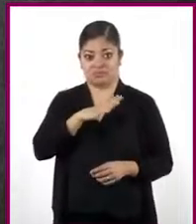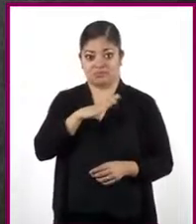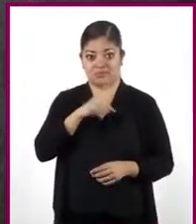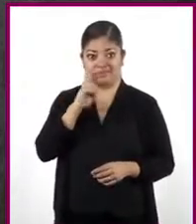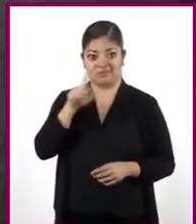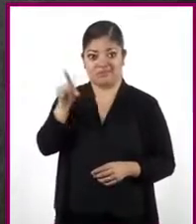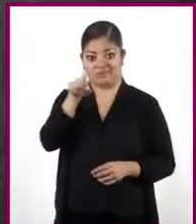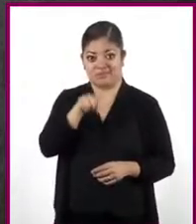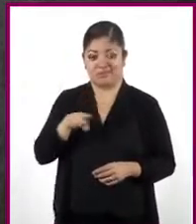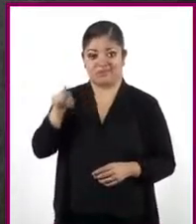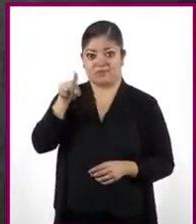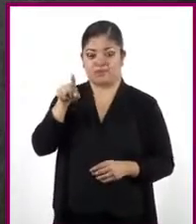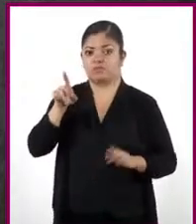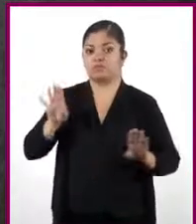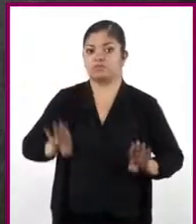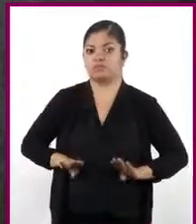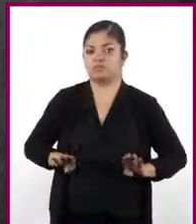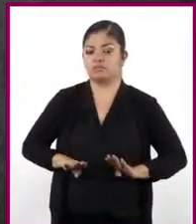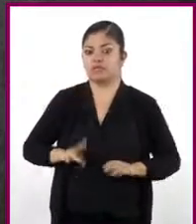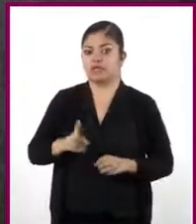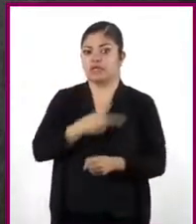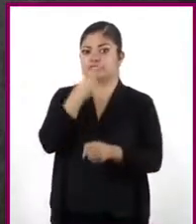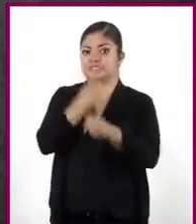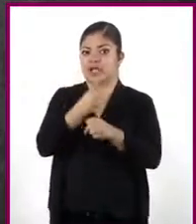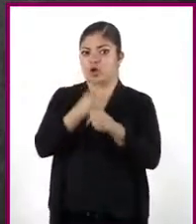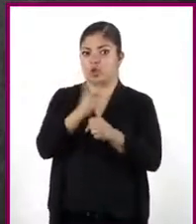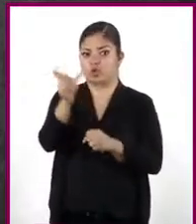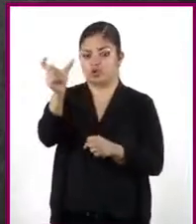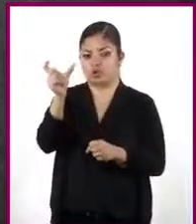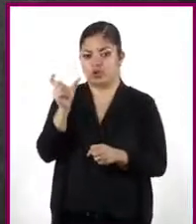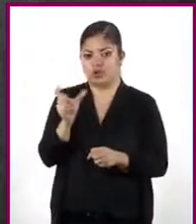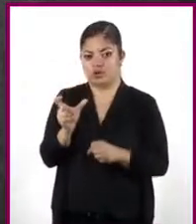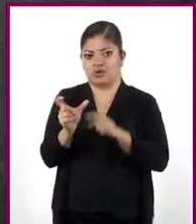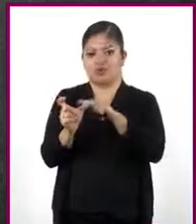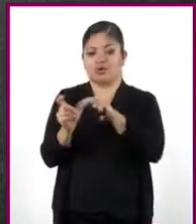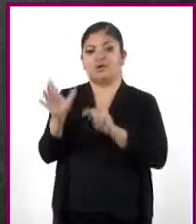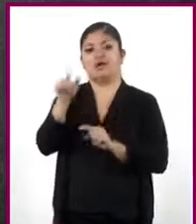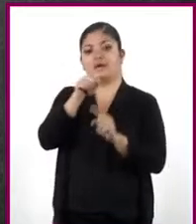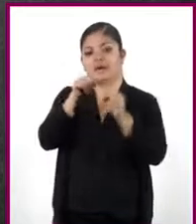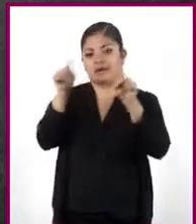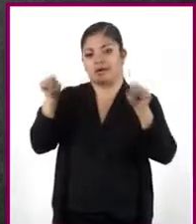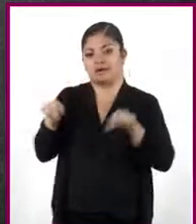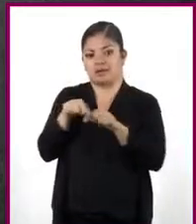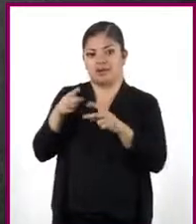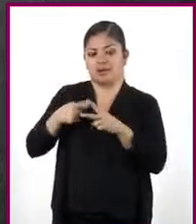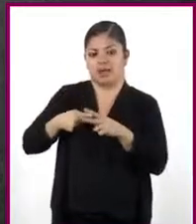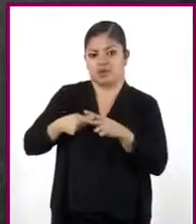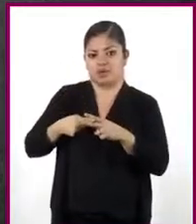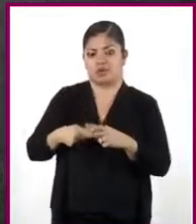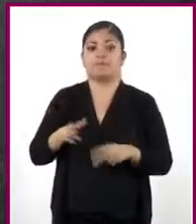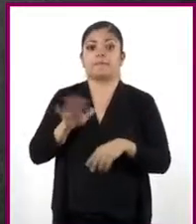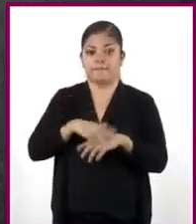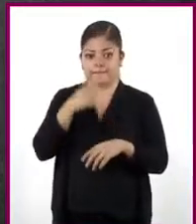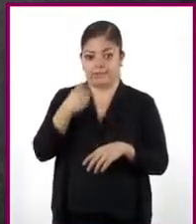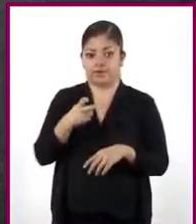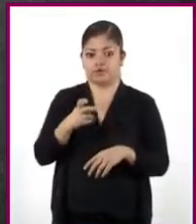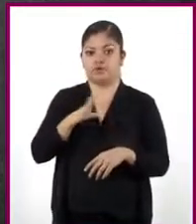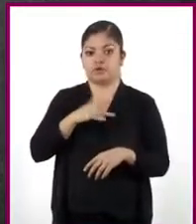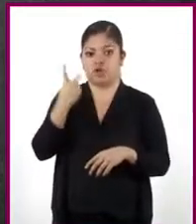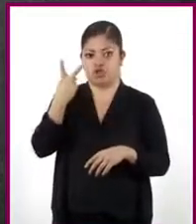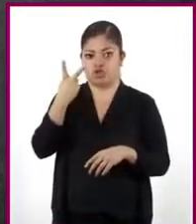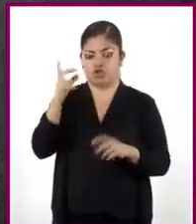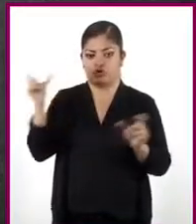esta expresión corresponde a la segunda manera que encontramos para representar el perímetro del rectángulo. Entonces, las dos